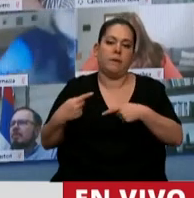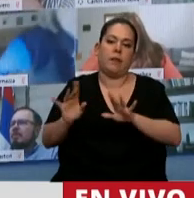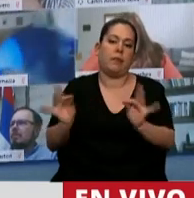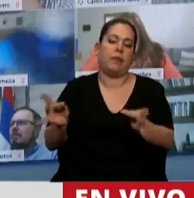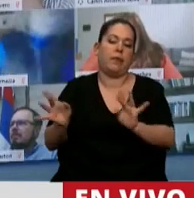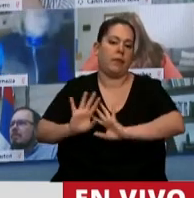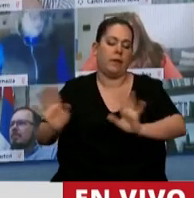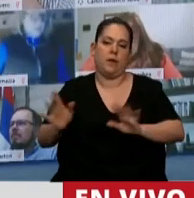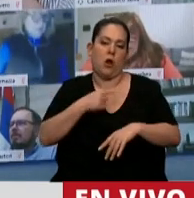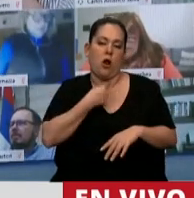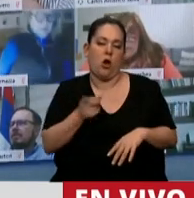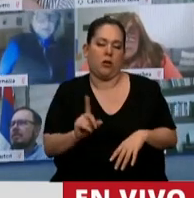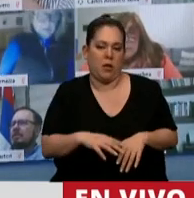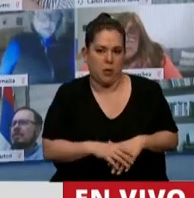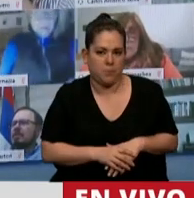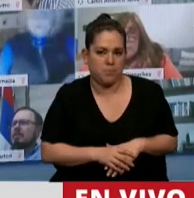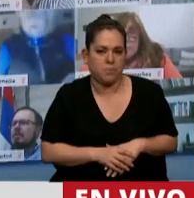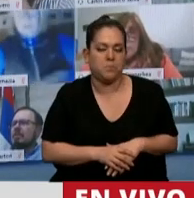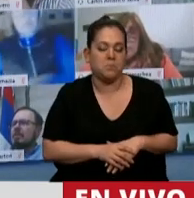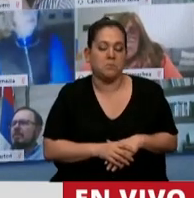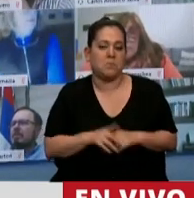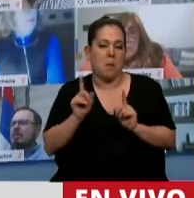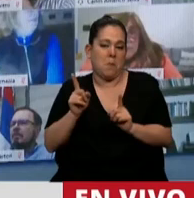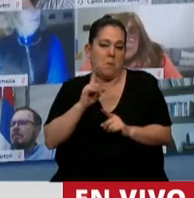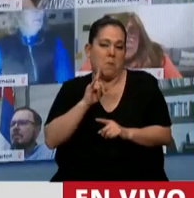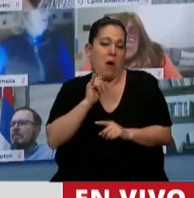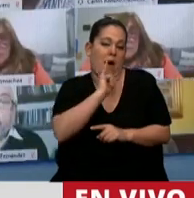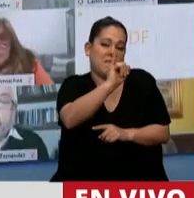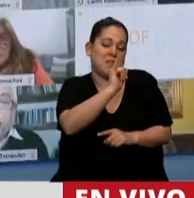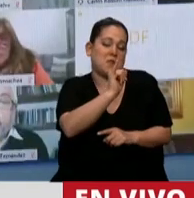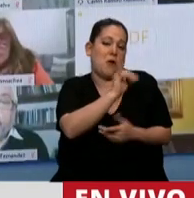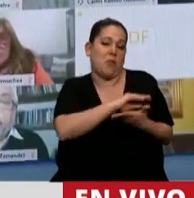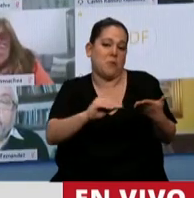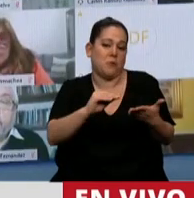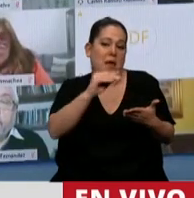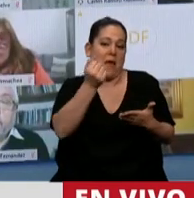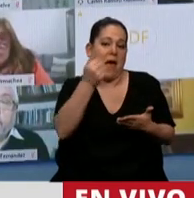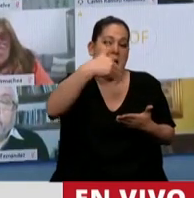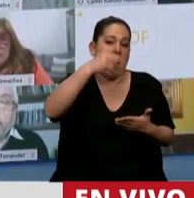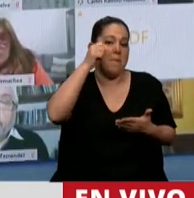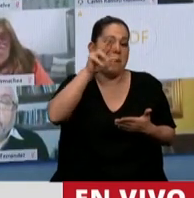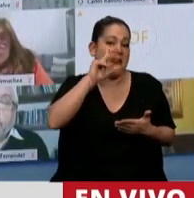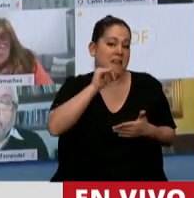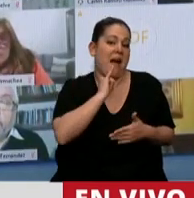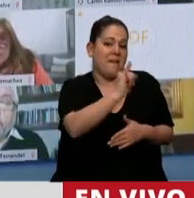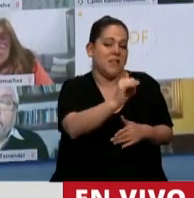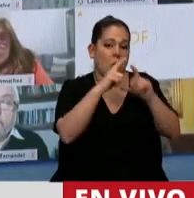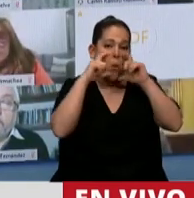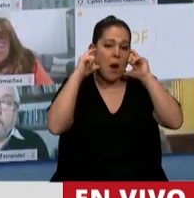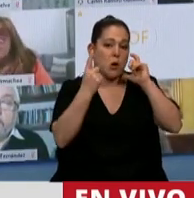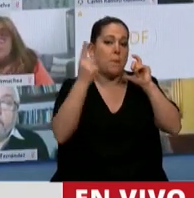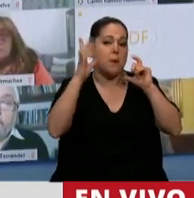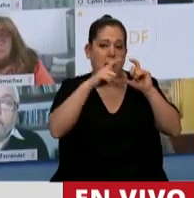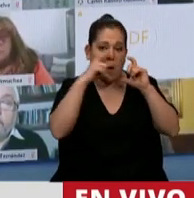para que se quede tranquila la diputada médica, me acabo de sacar por primera vez en la noche el barbijo.